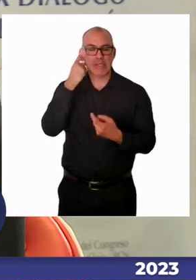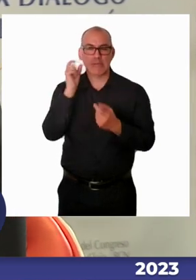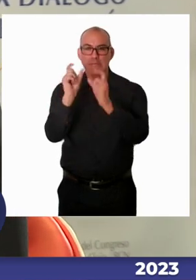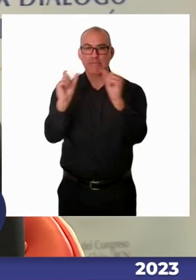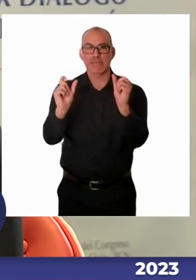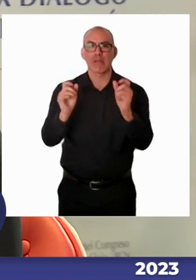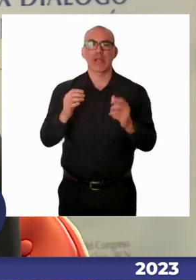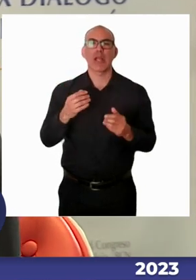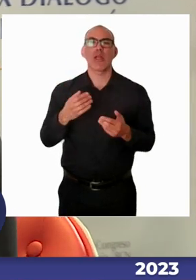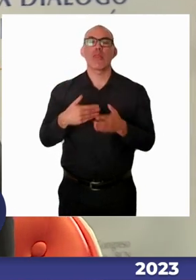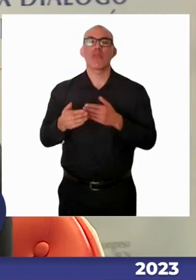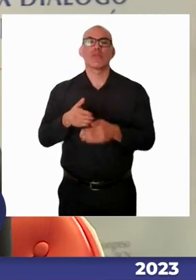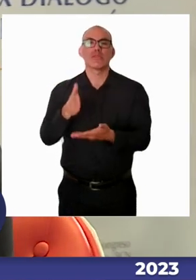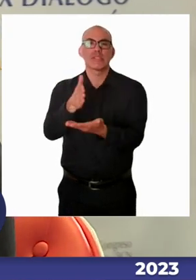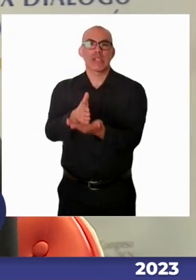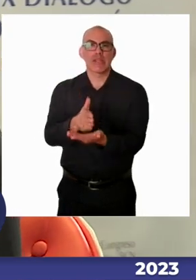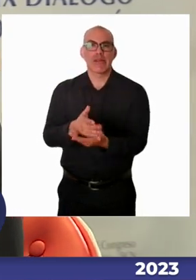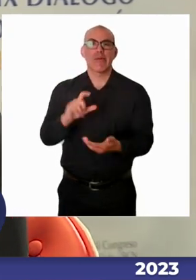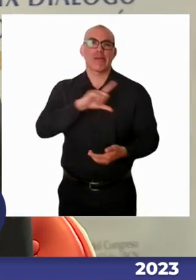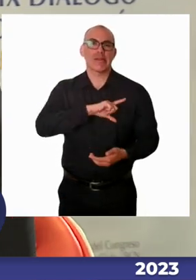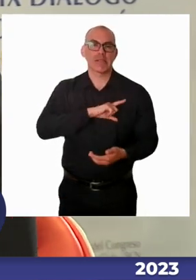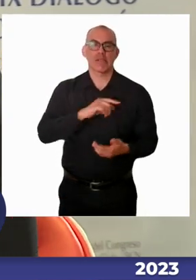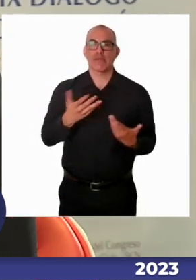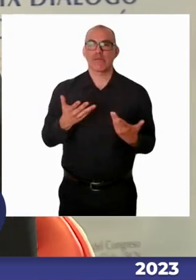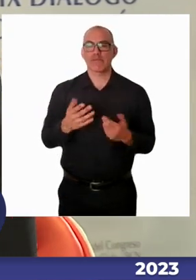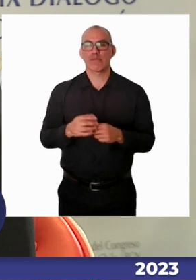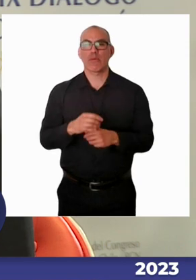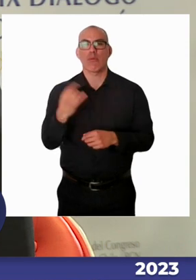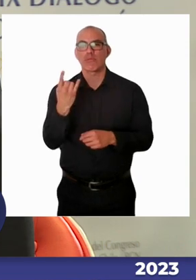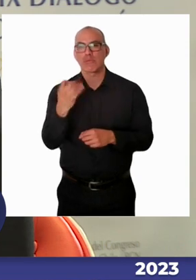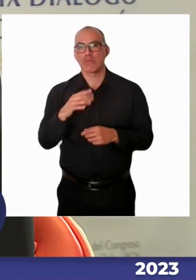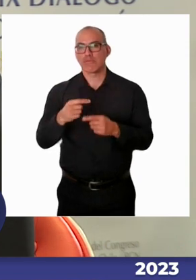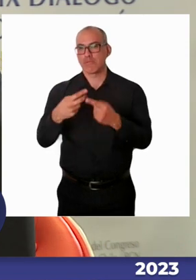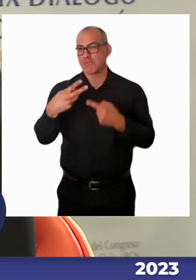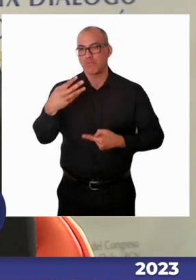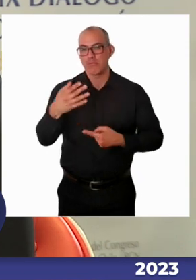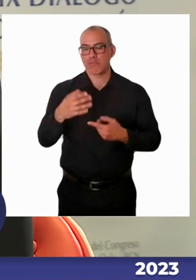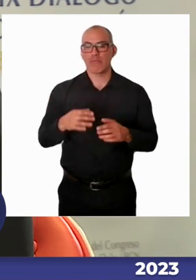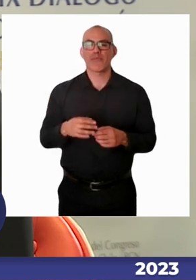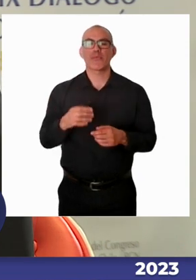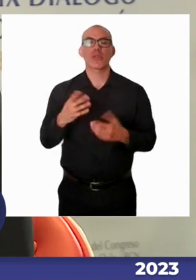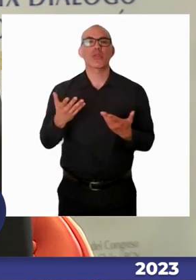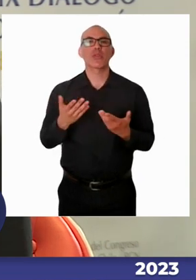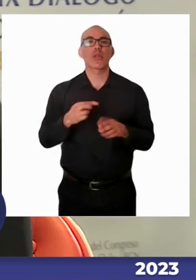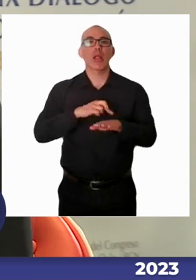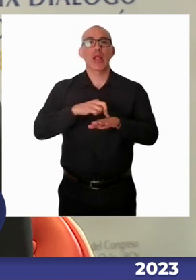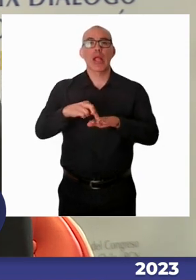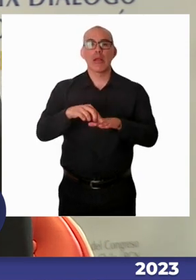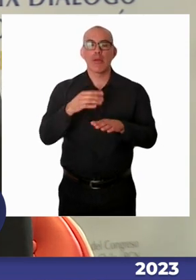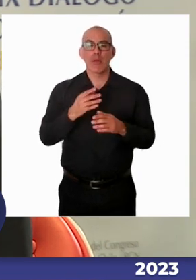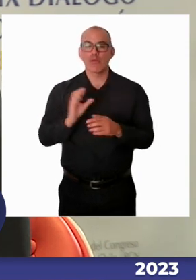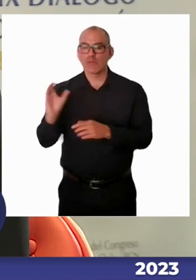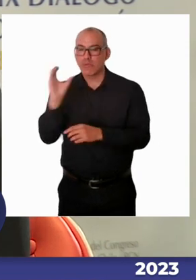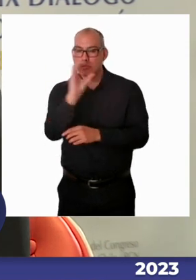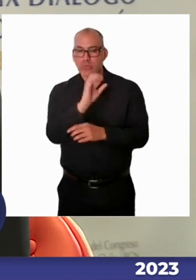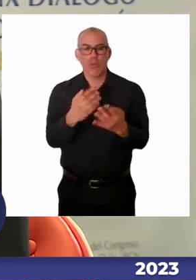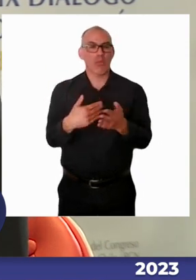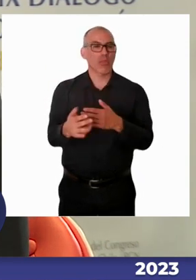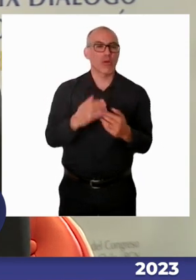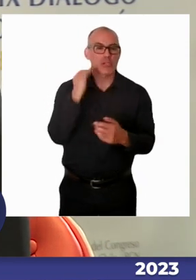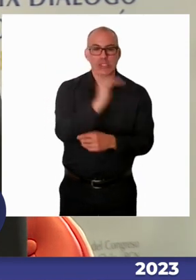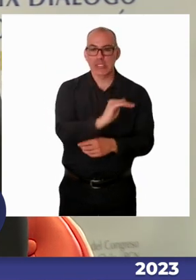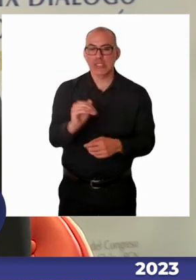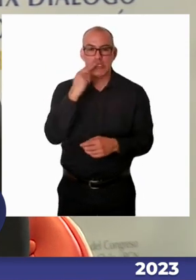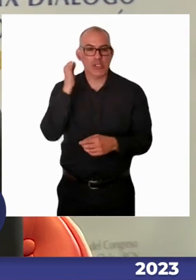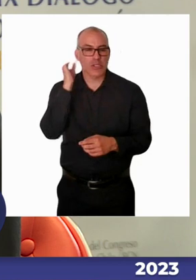se entrega un recurso específico, hay un financiamiento específico que varía, evidentemente, si es que el estudiante tiene una necesidad